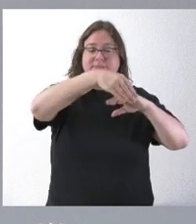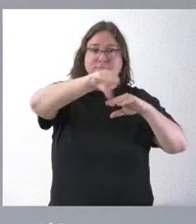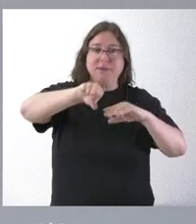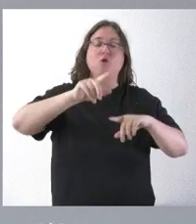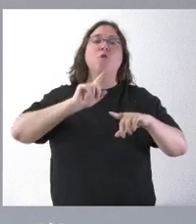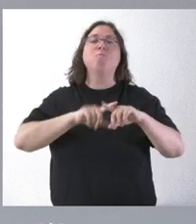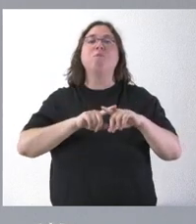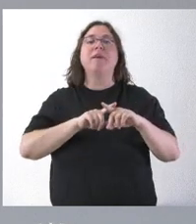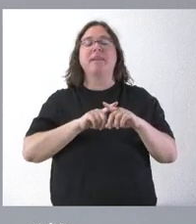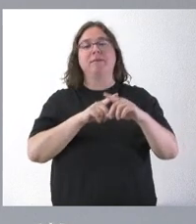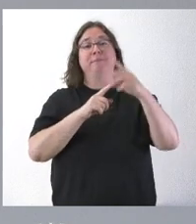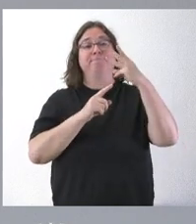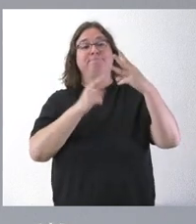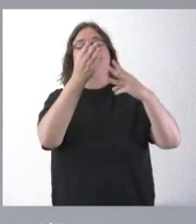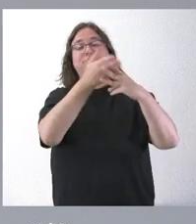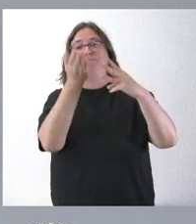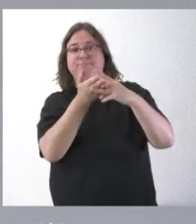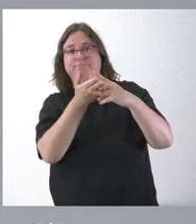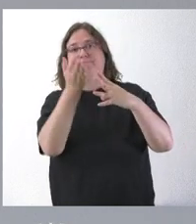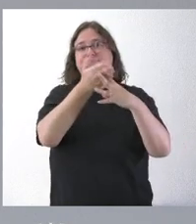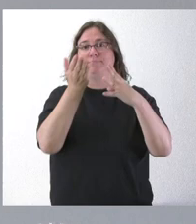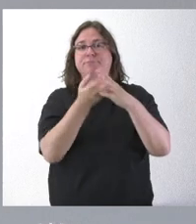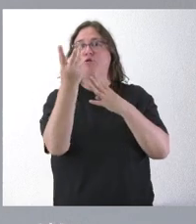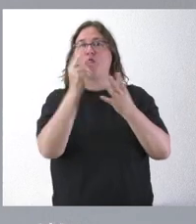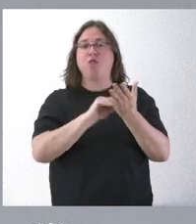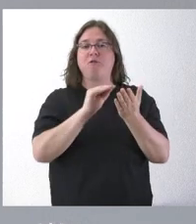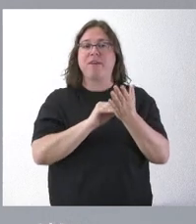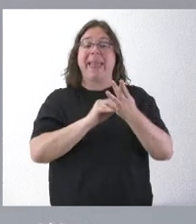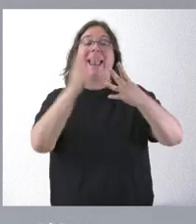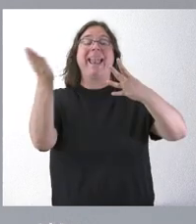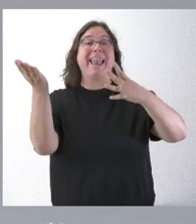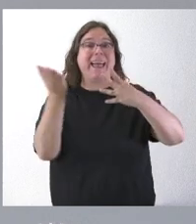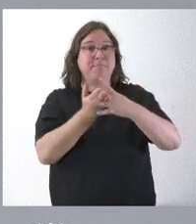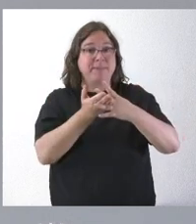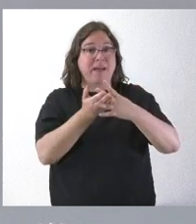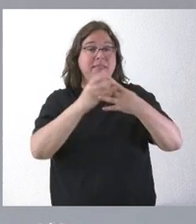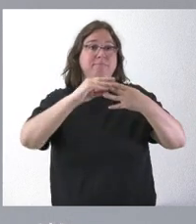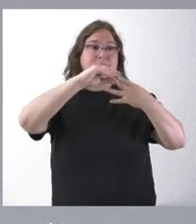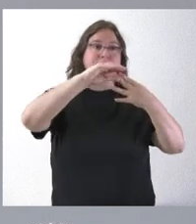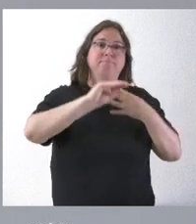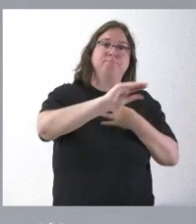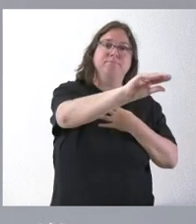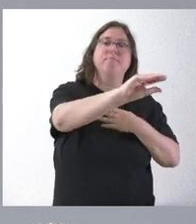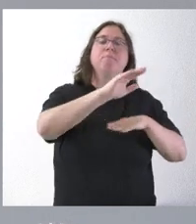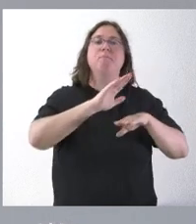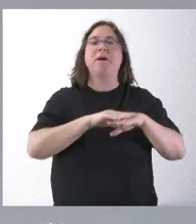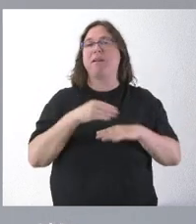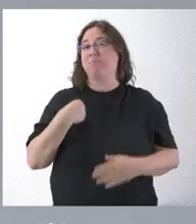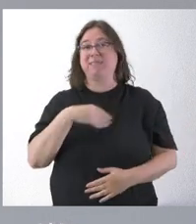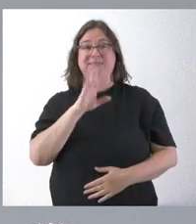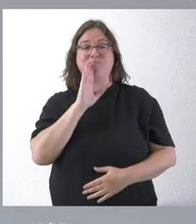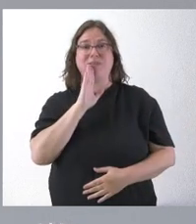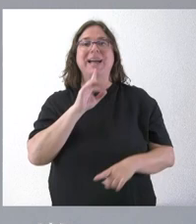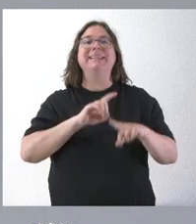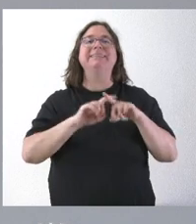en dos medias partes. La mitad de ellas, de esa cuantía, deben dirigirlas a inversiones, lo mismo que antes, de